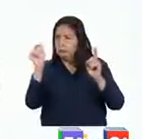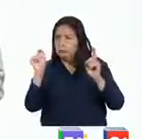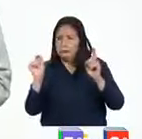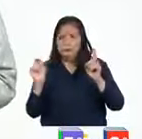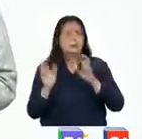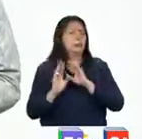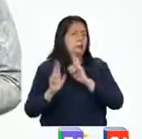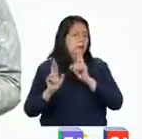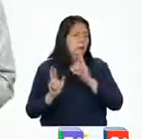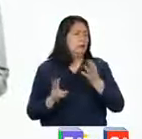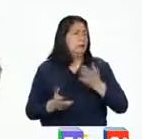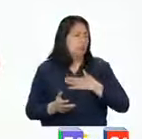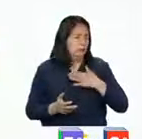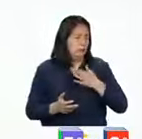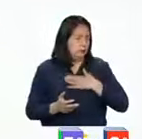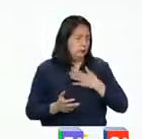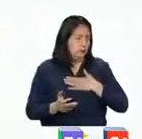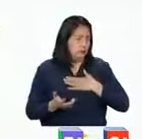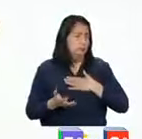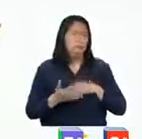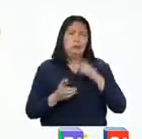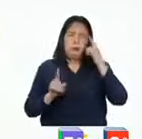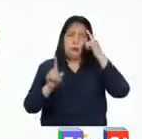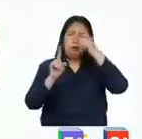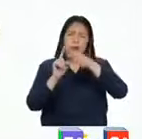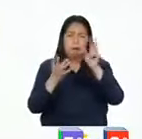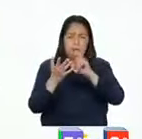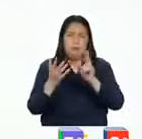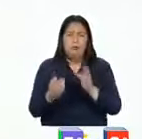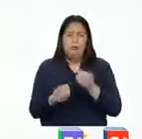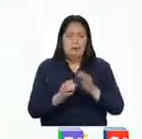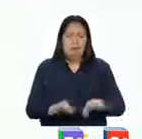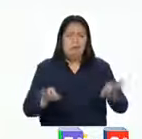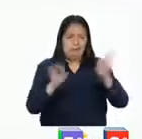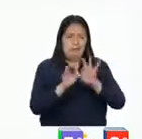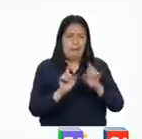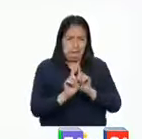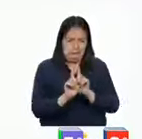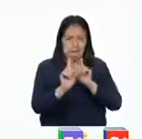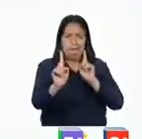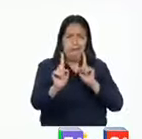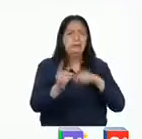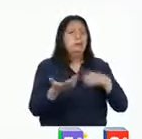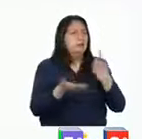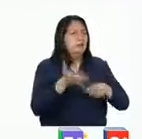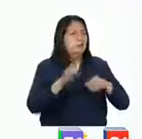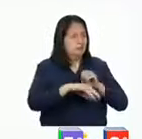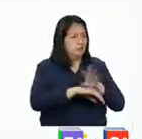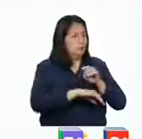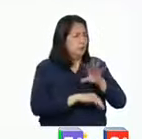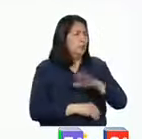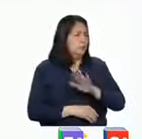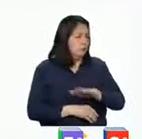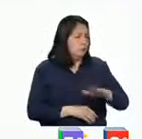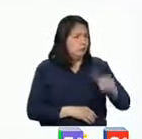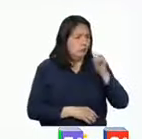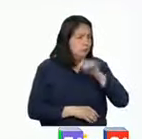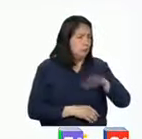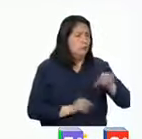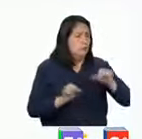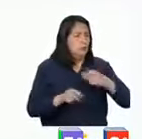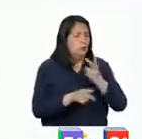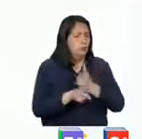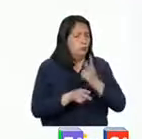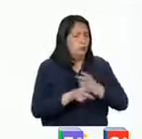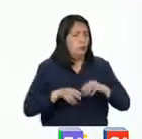preguntas de mi propósito de lectura. ¿Por qué es importante la distancia personal y qué recomendaciones se puede dar a las niñas y a los niños para